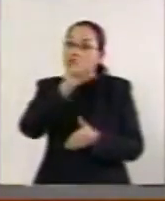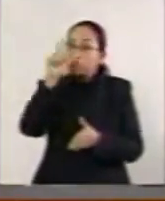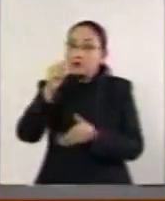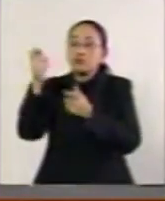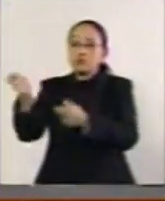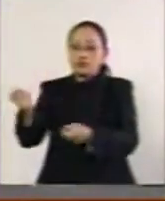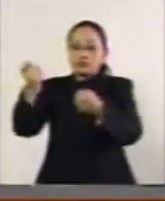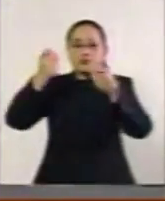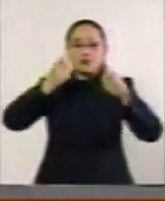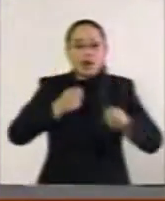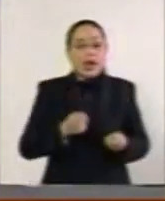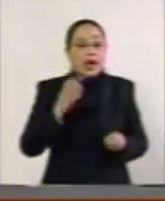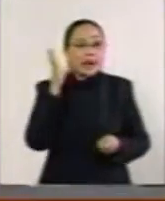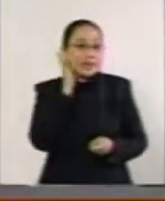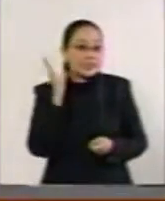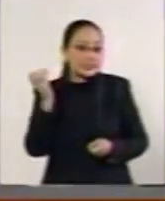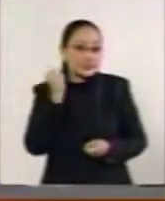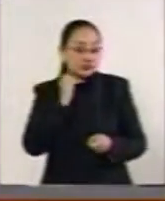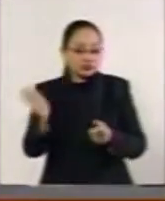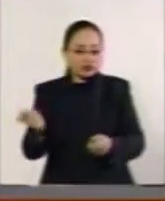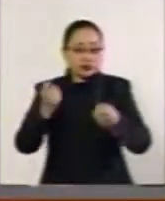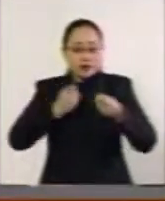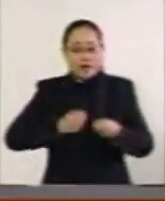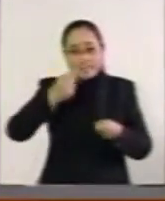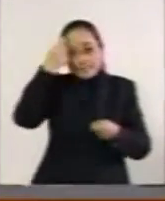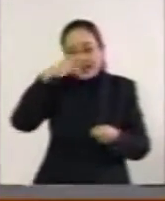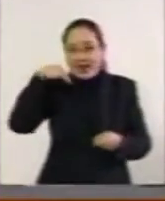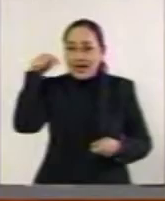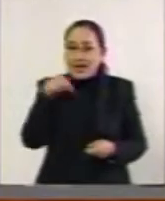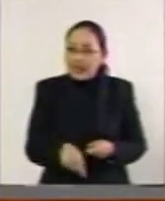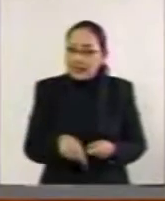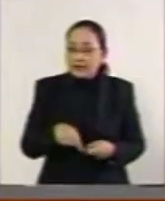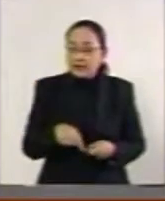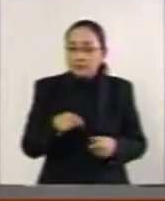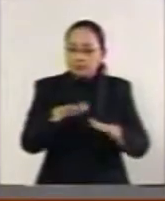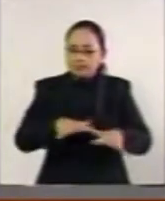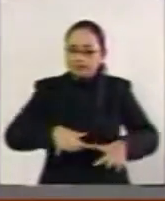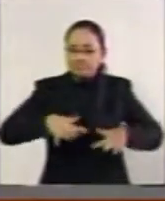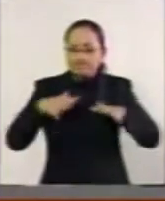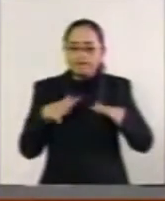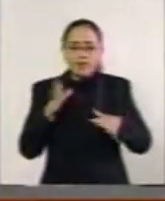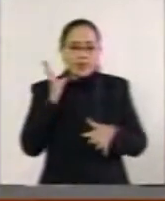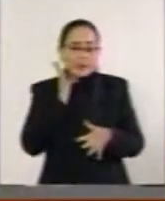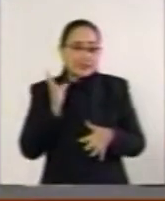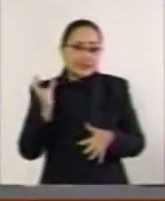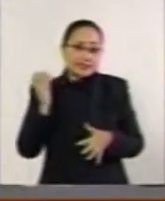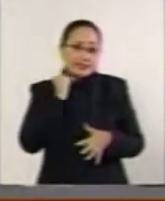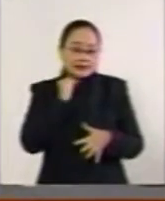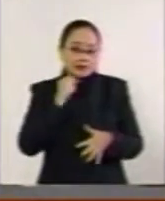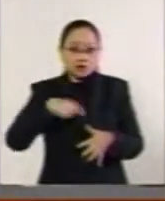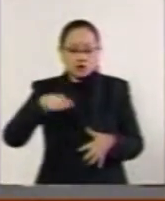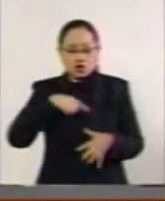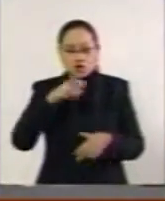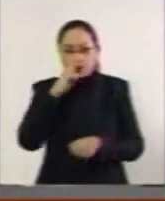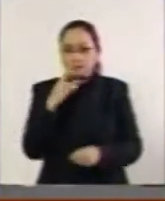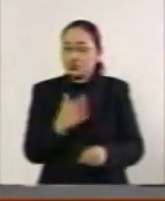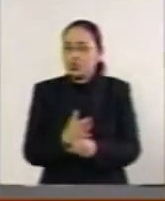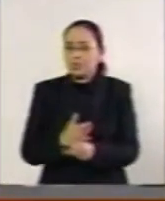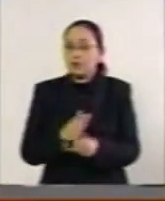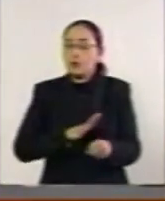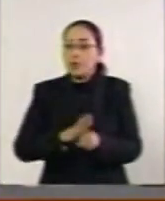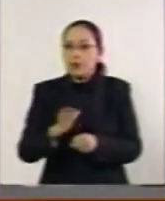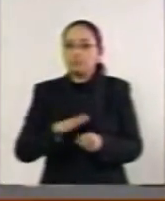tienen que enviarse al Senado de la República, puesto que aquí en esta Cámara es nuestra facultad